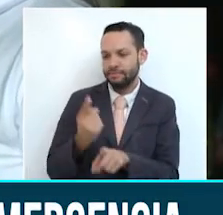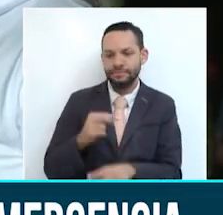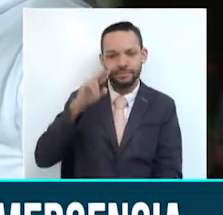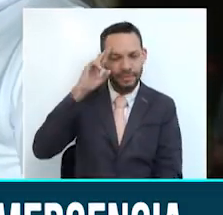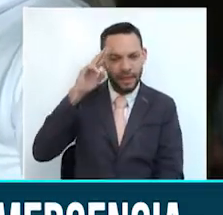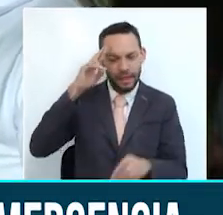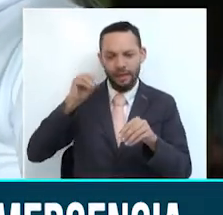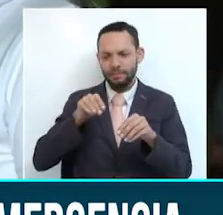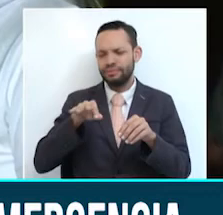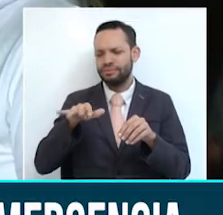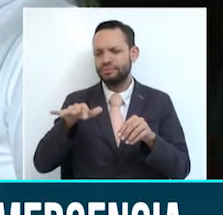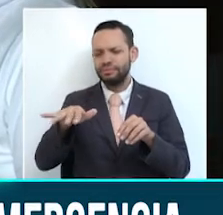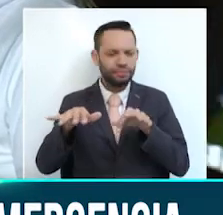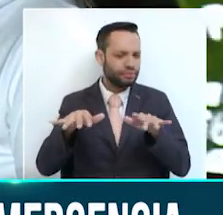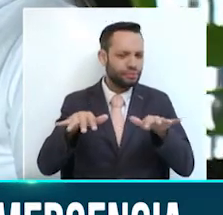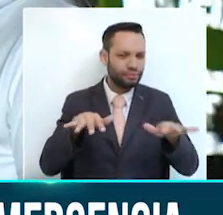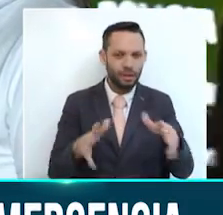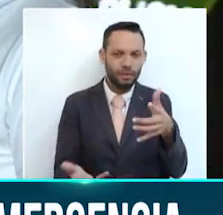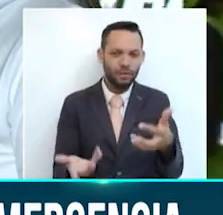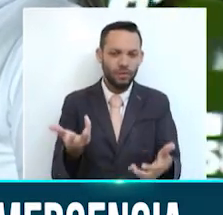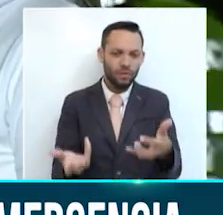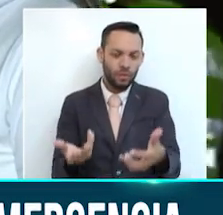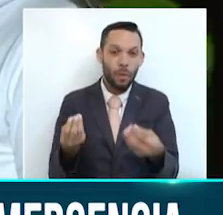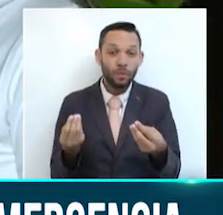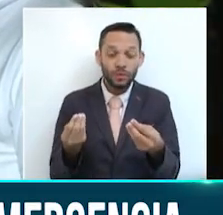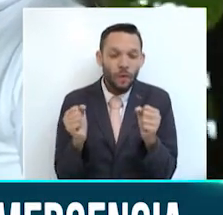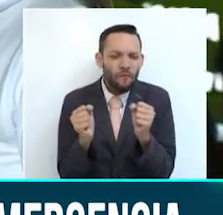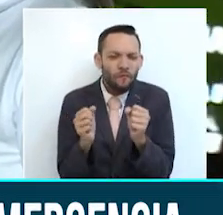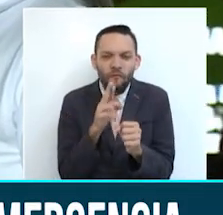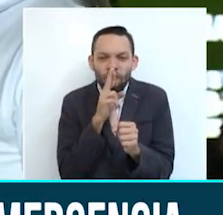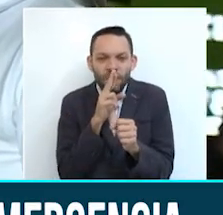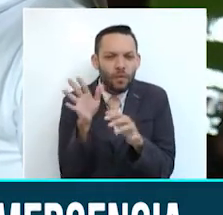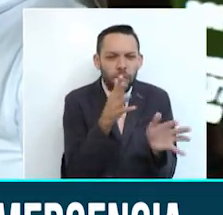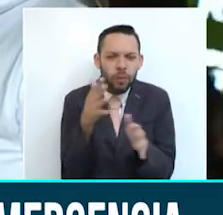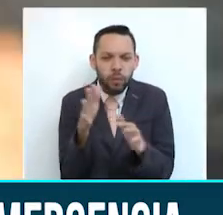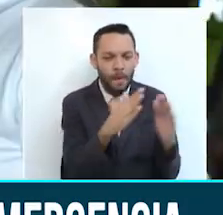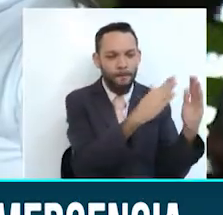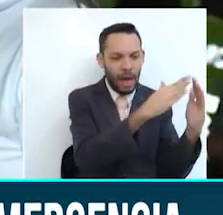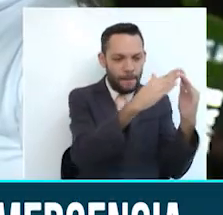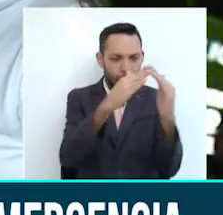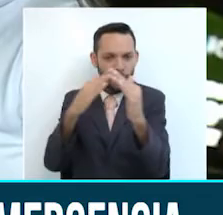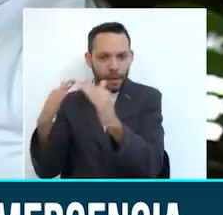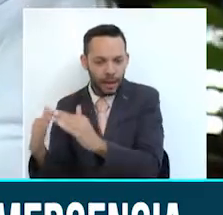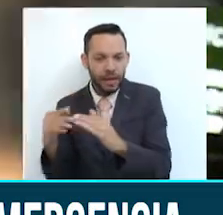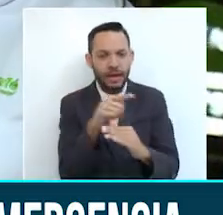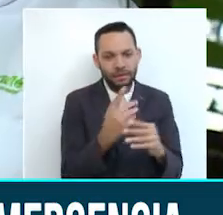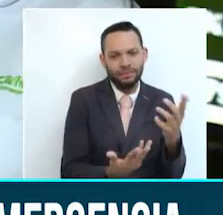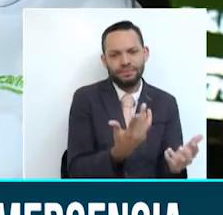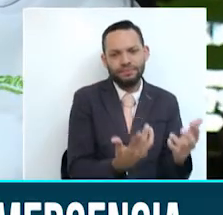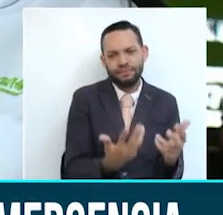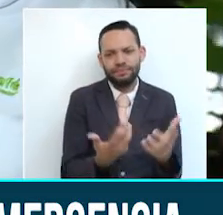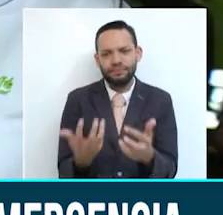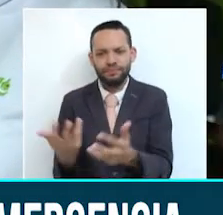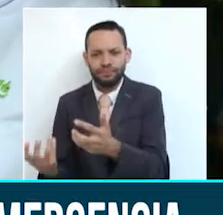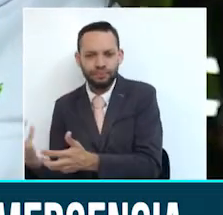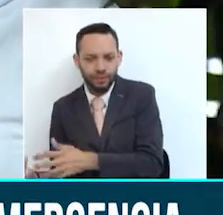propague con mayor facilidad. el norte de Armenia está ventiando supremamente fuerte y eso hace que las llamas se trasladen de una vivienda a otra con una facilidad importante. ¿Han recibido apoyo